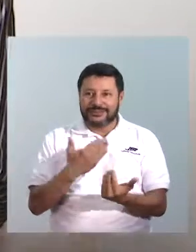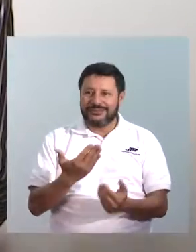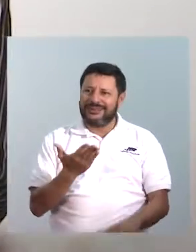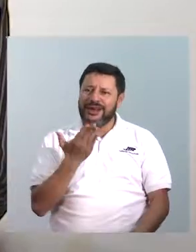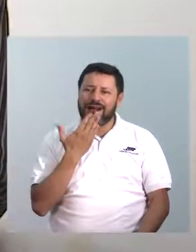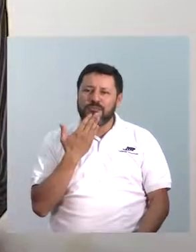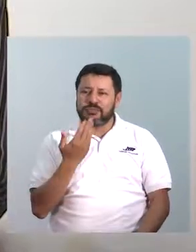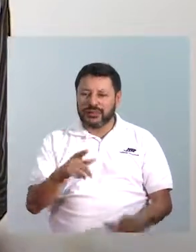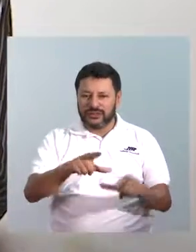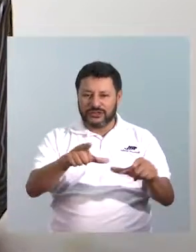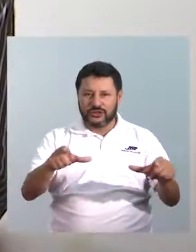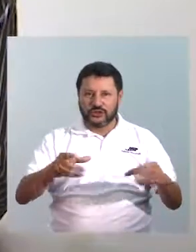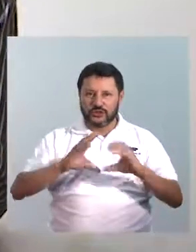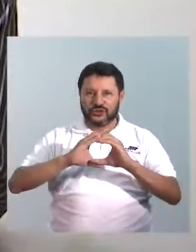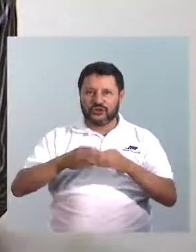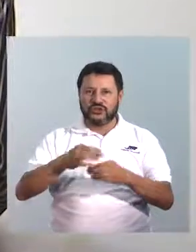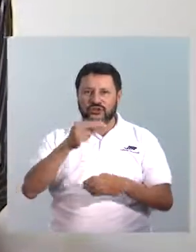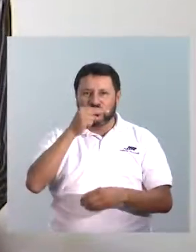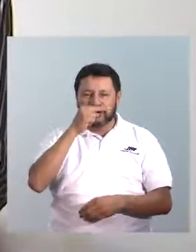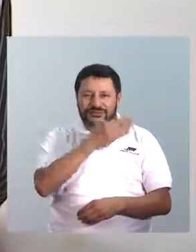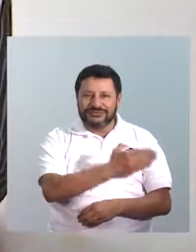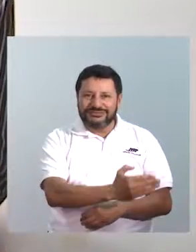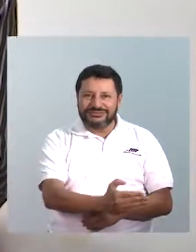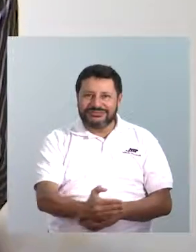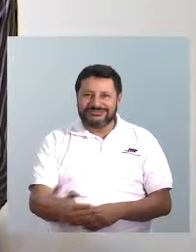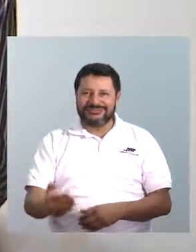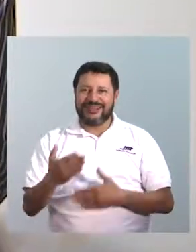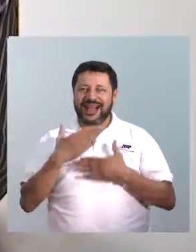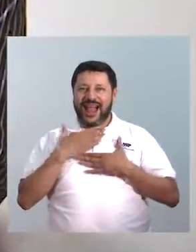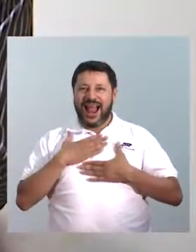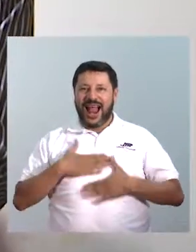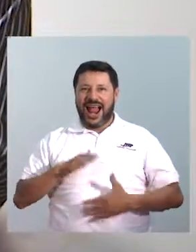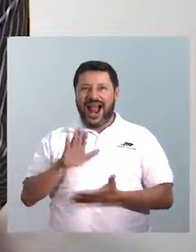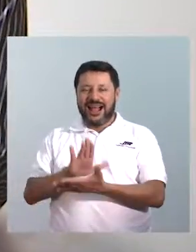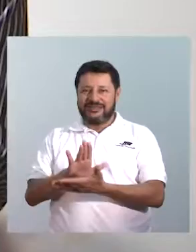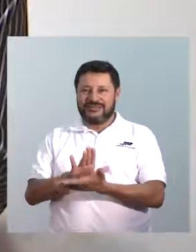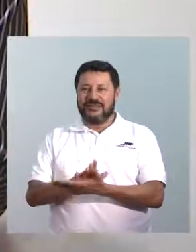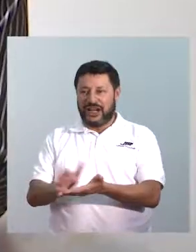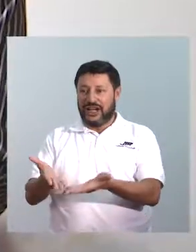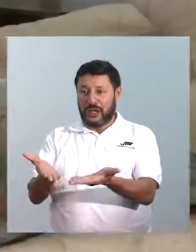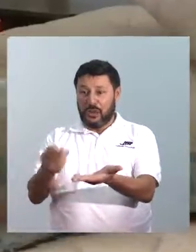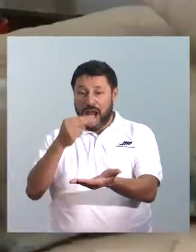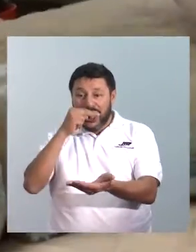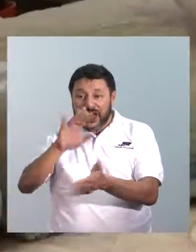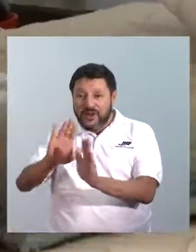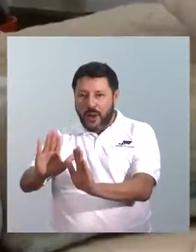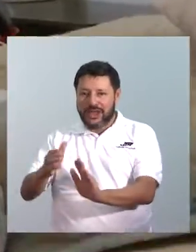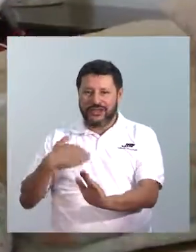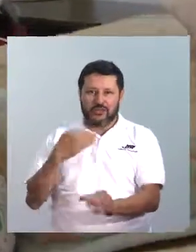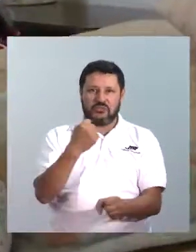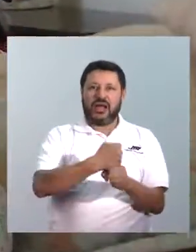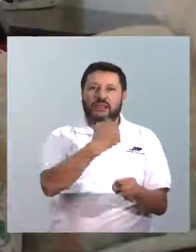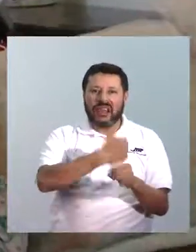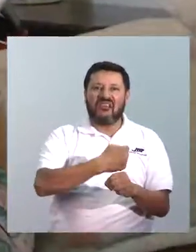facilidad, pues hay una tranquilidad para uno, puede uno desarrollar sus otras tareas tranquilamente